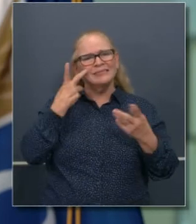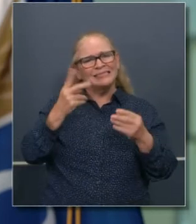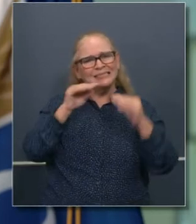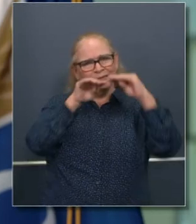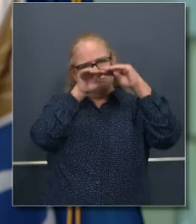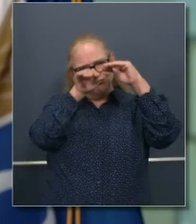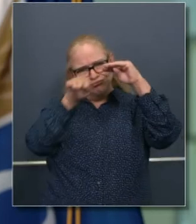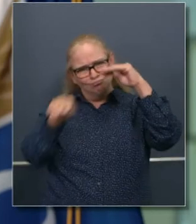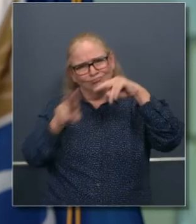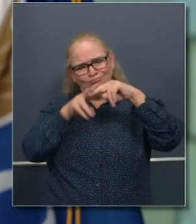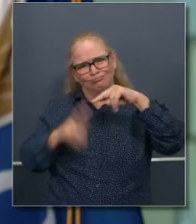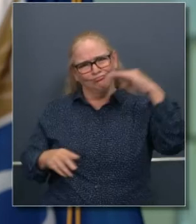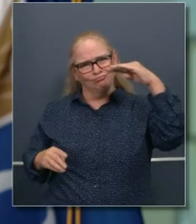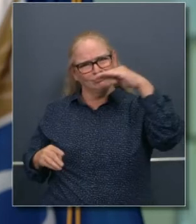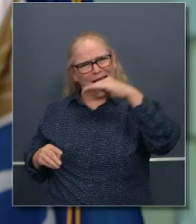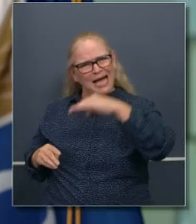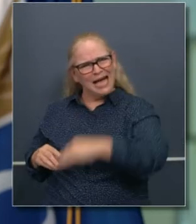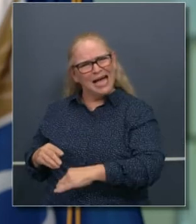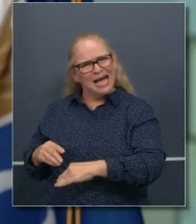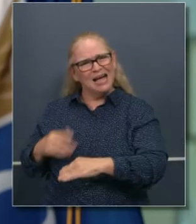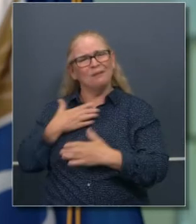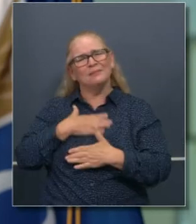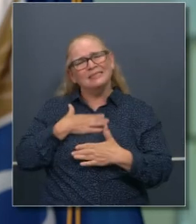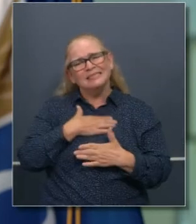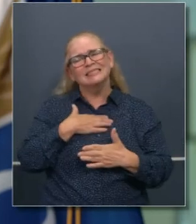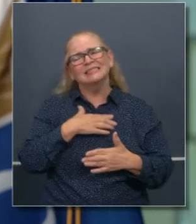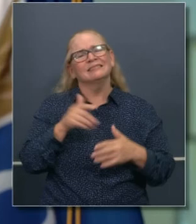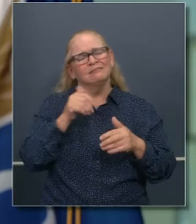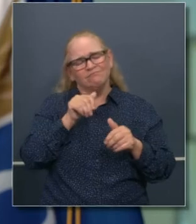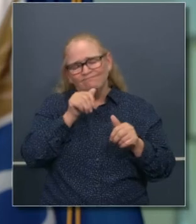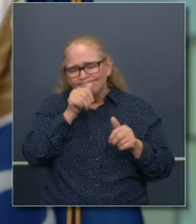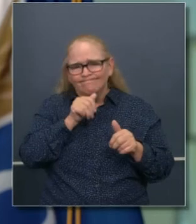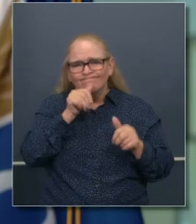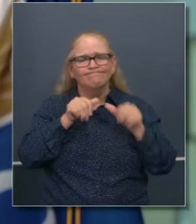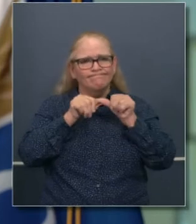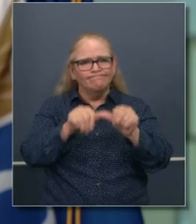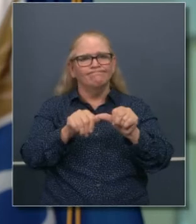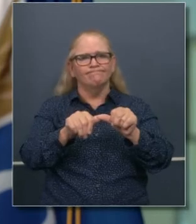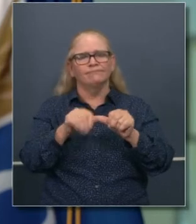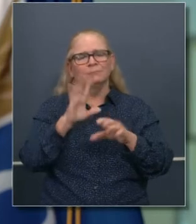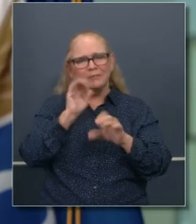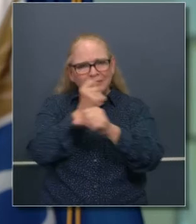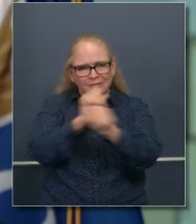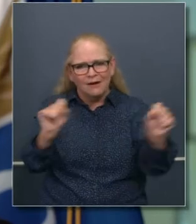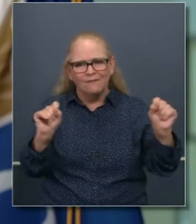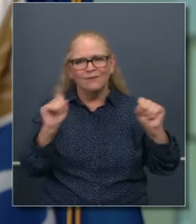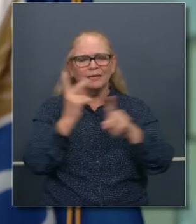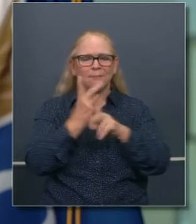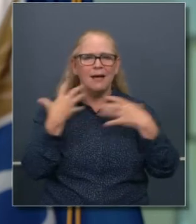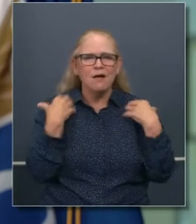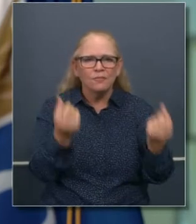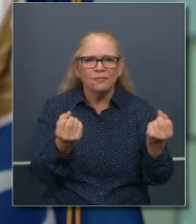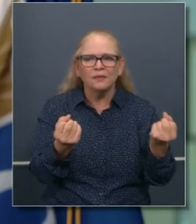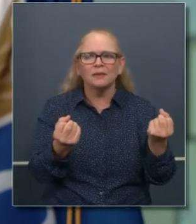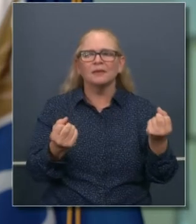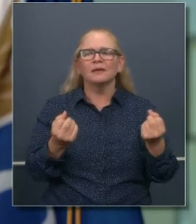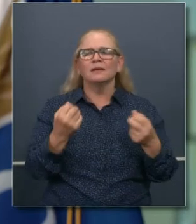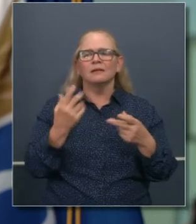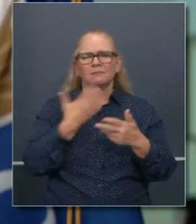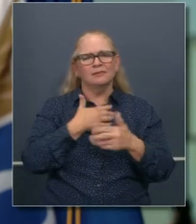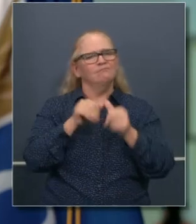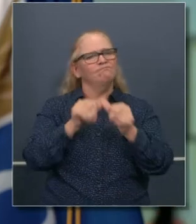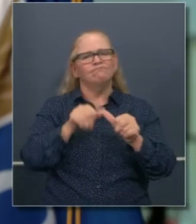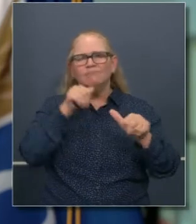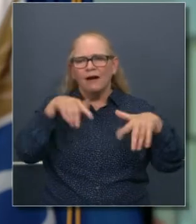y seguimos alentándolos a ser vigilantes, a seguir seguros, a mantenerse saludables. Y como siempre,